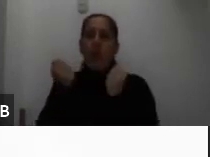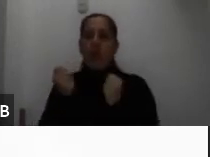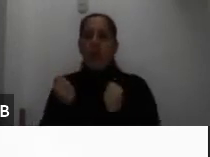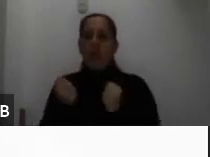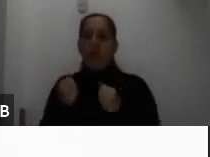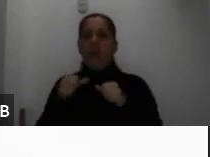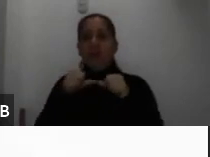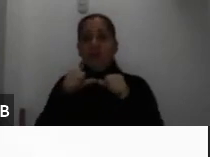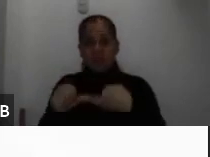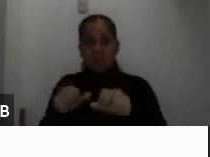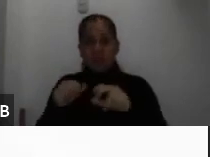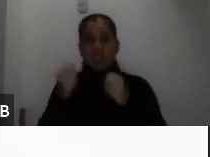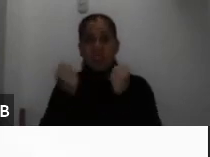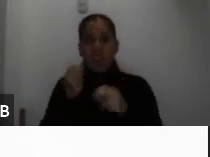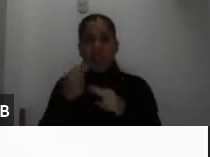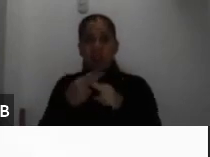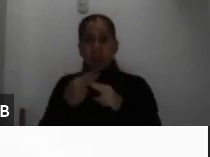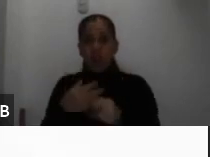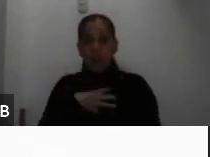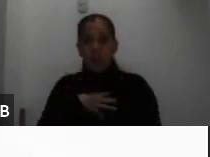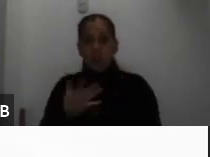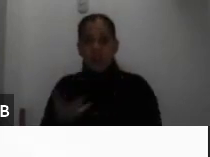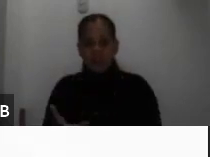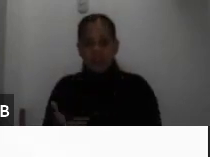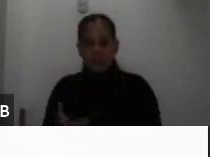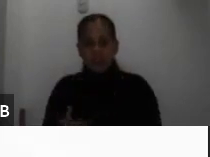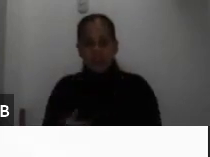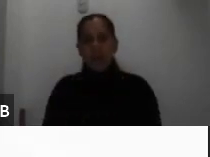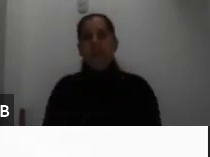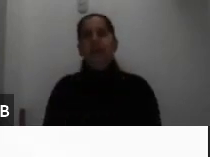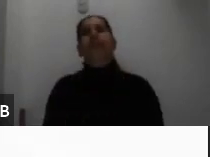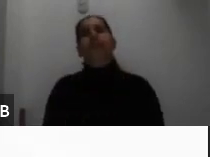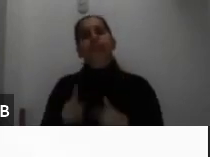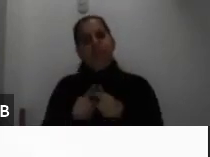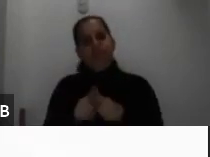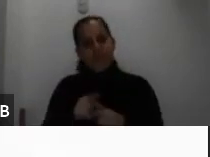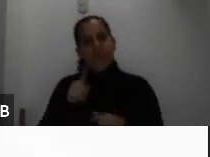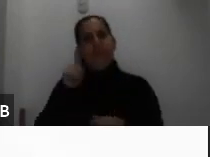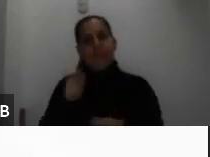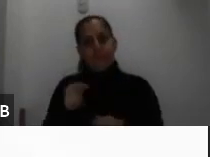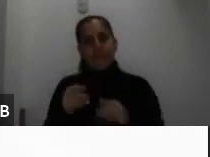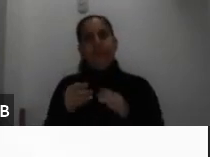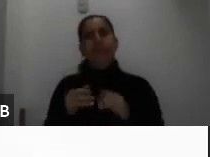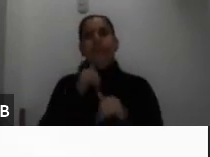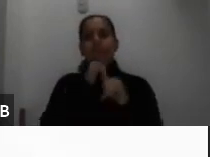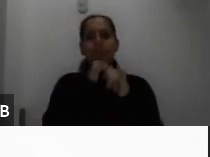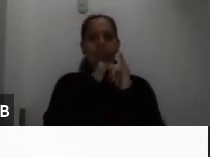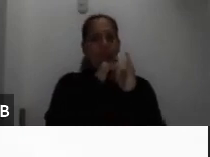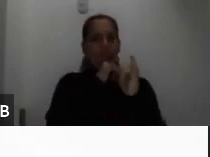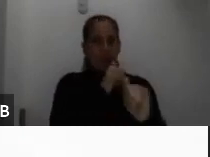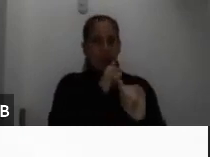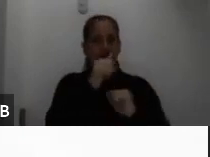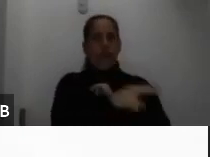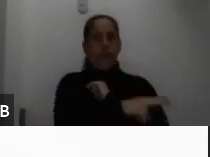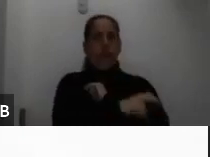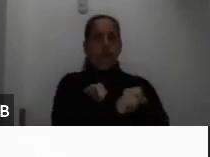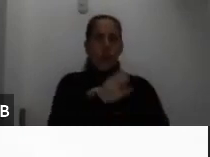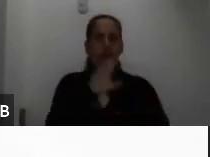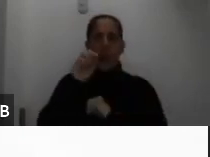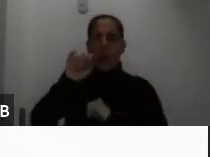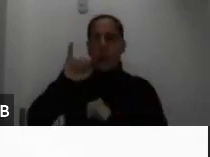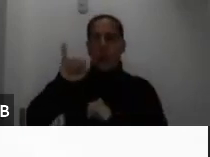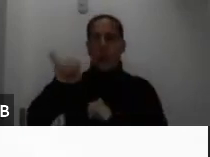apareciendo en el registro de la propiedad entonces igual necesitamos que nos entreguen la denuncia actualizada del robo ante el OIJ